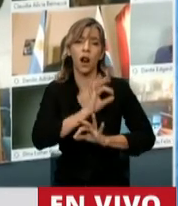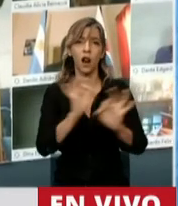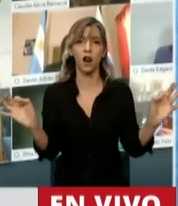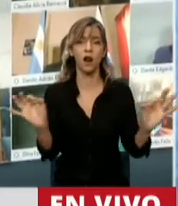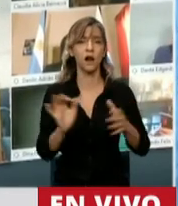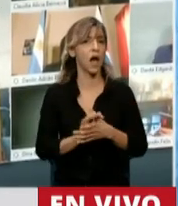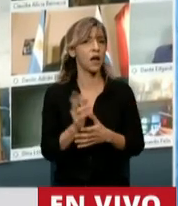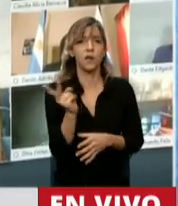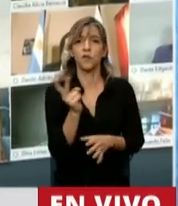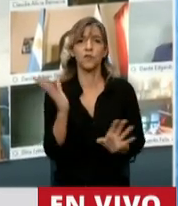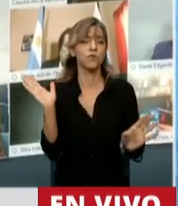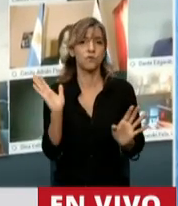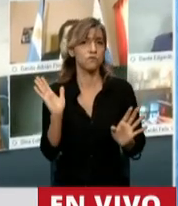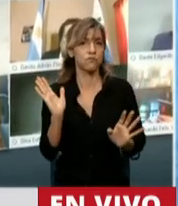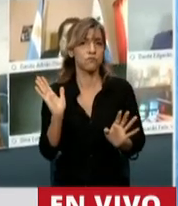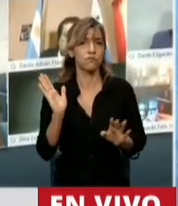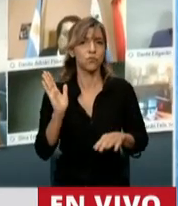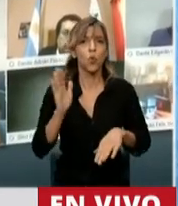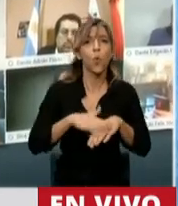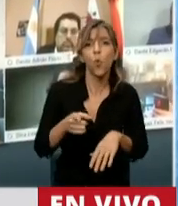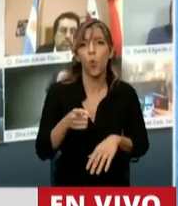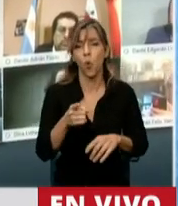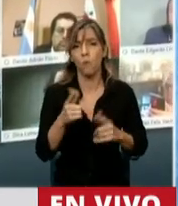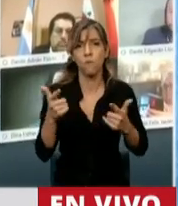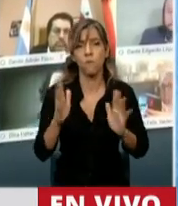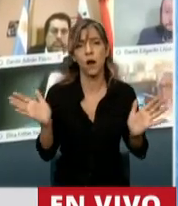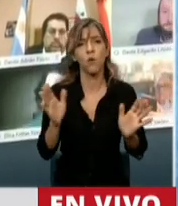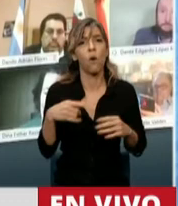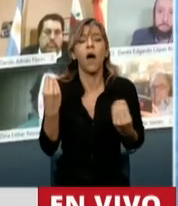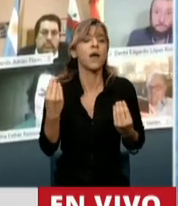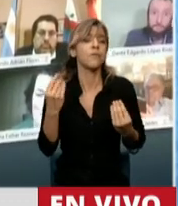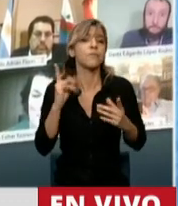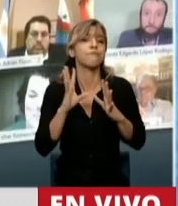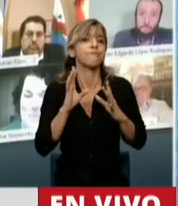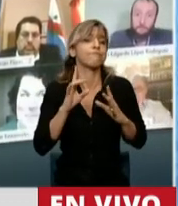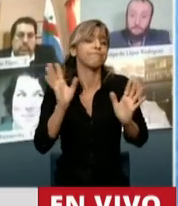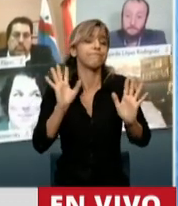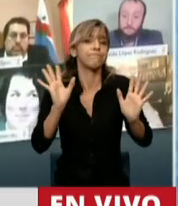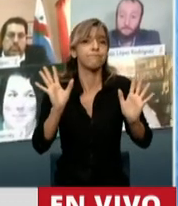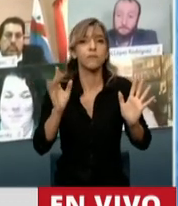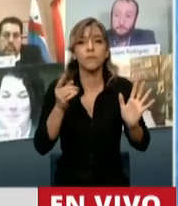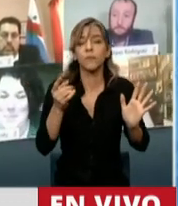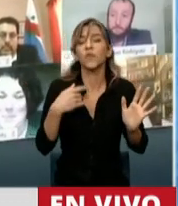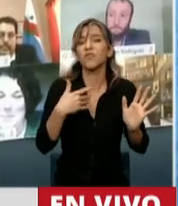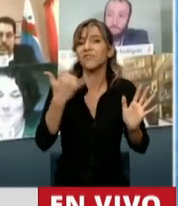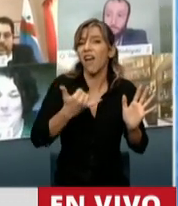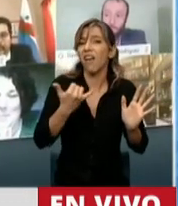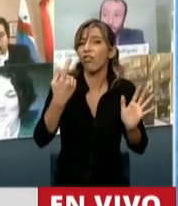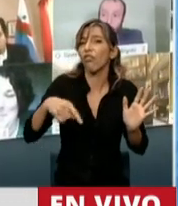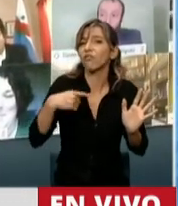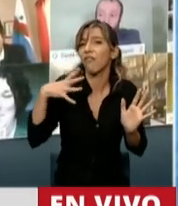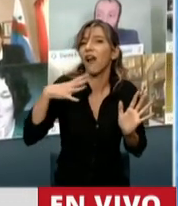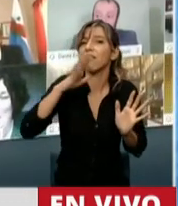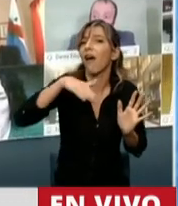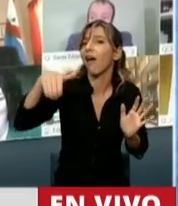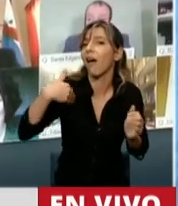inculpar como consecuencia del juicio de la ciudad de Viena que tiene otro juzgado. Hay muchísimas cosas todavía para resolver acá, no